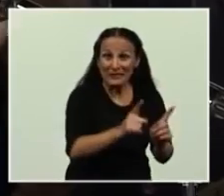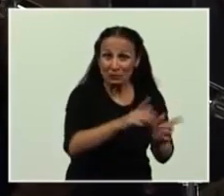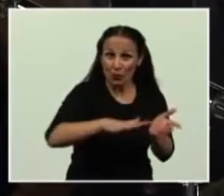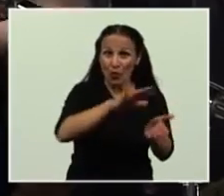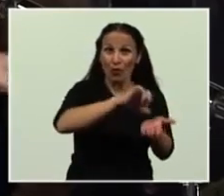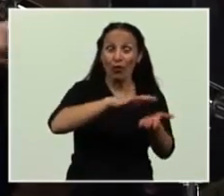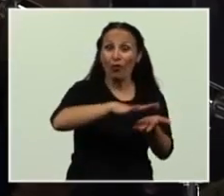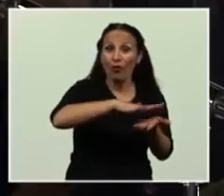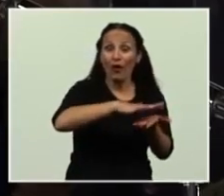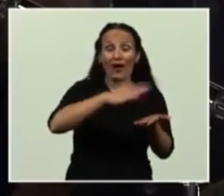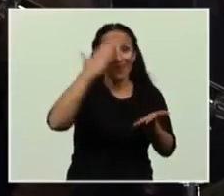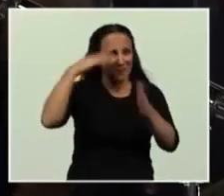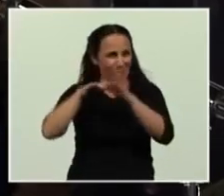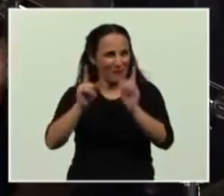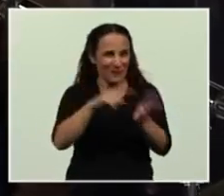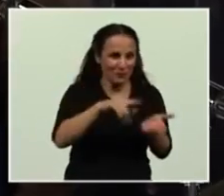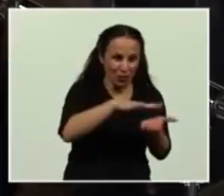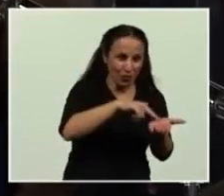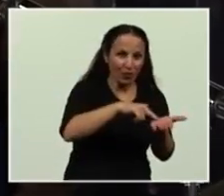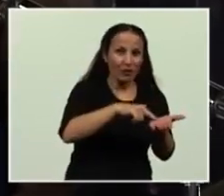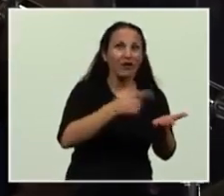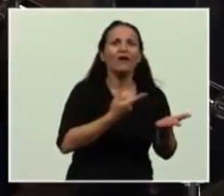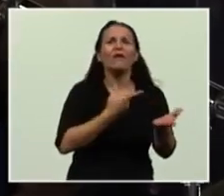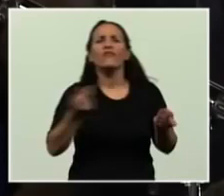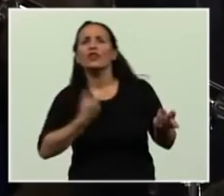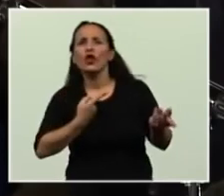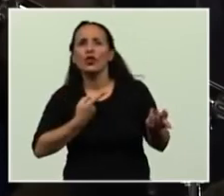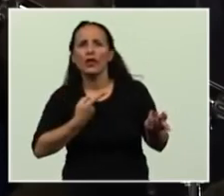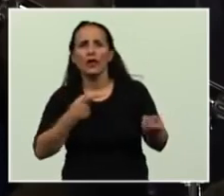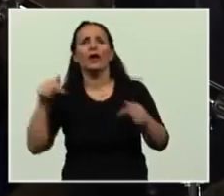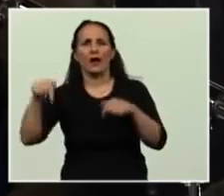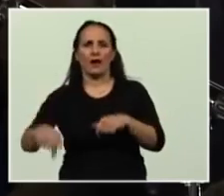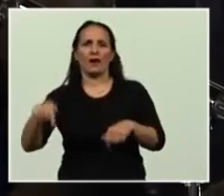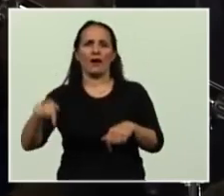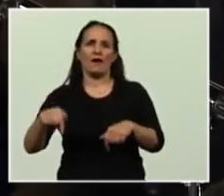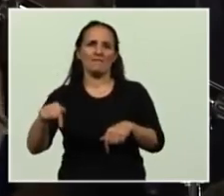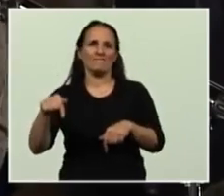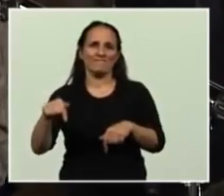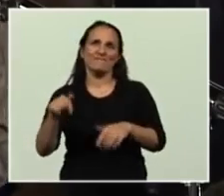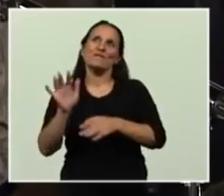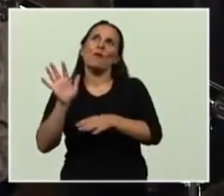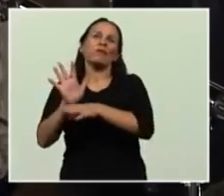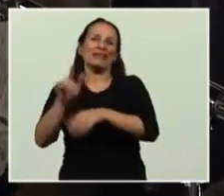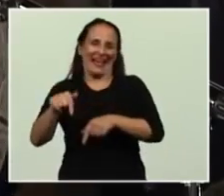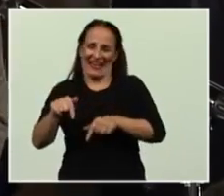y terminó aquí, en este lugar, simbólicamente.